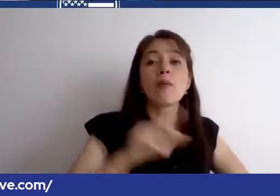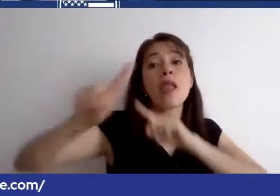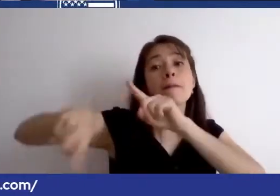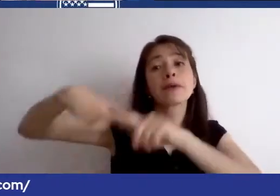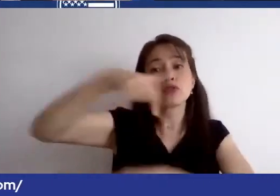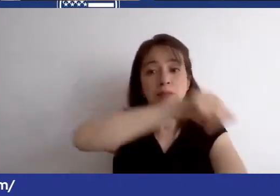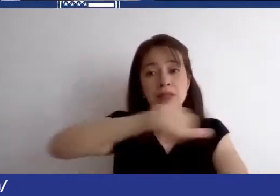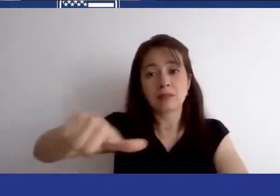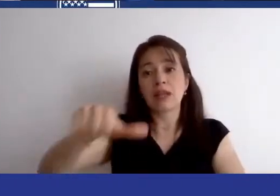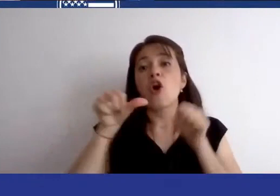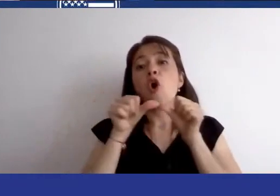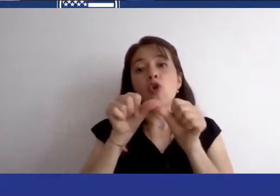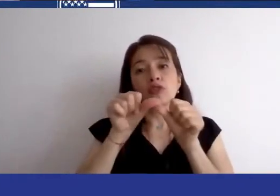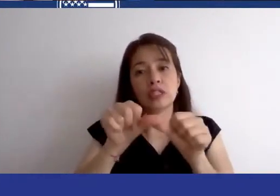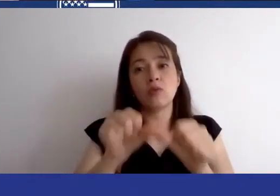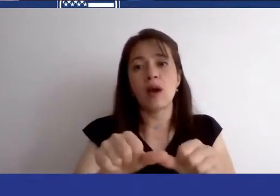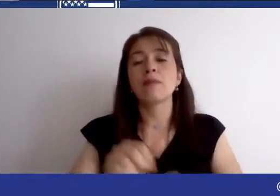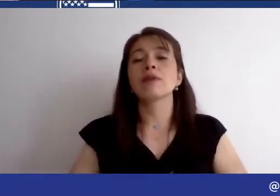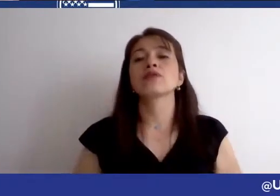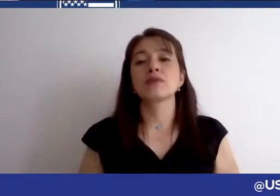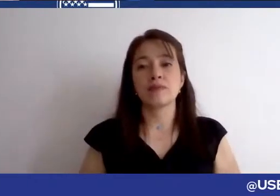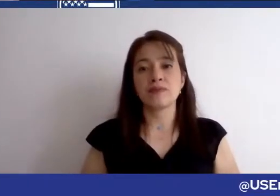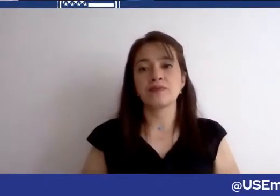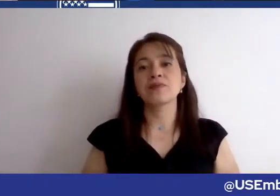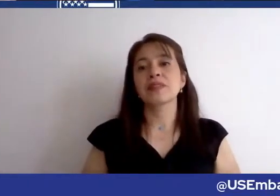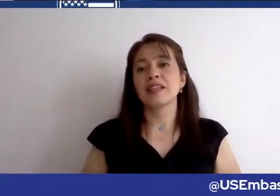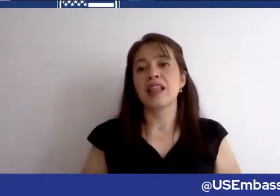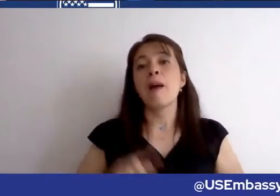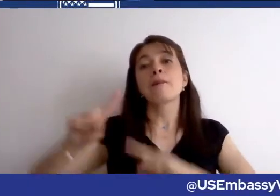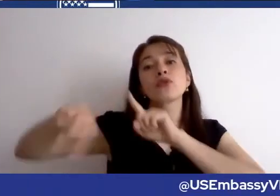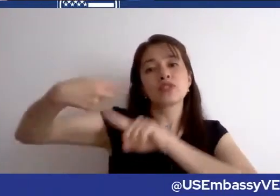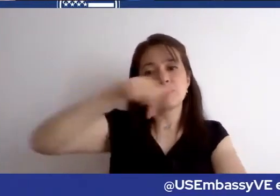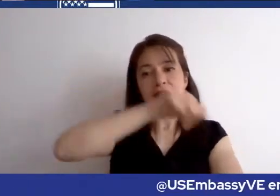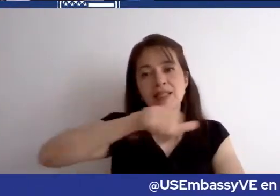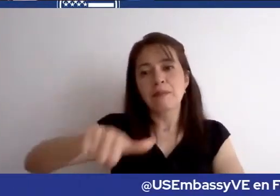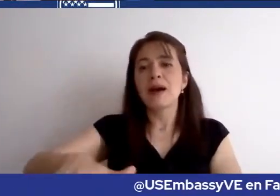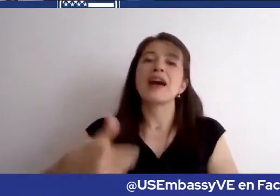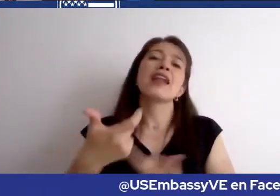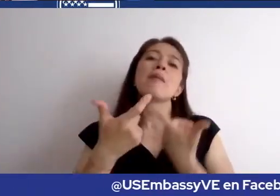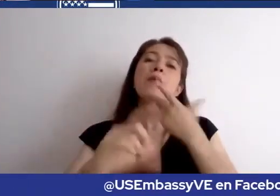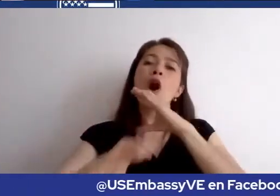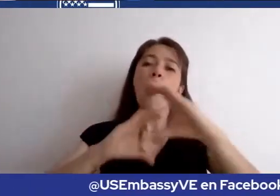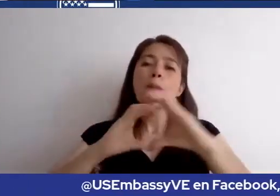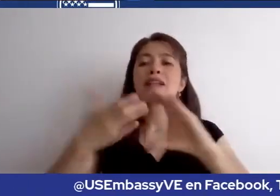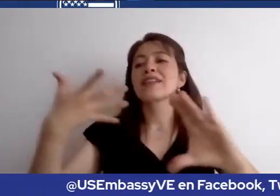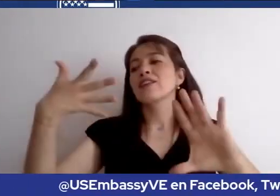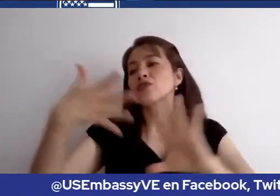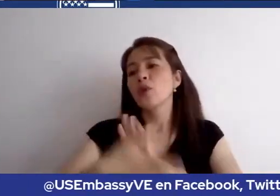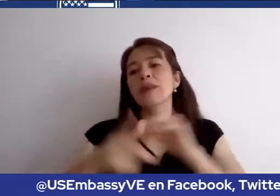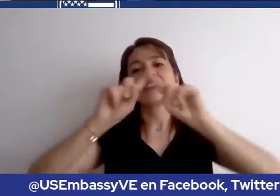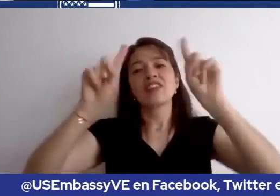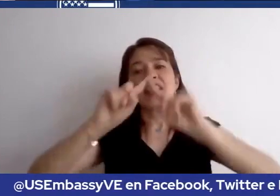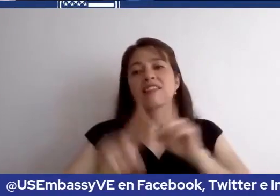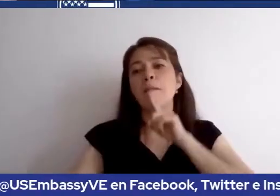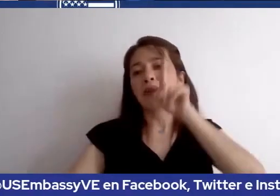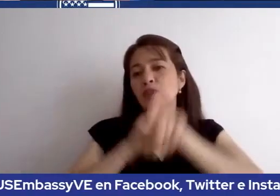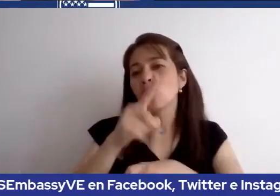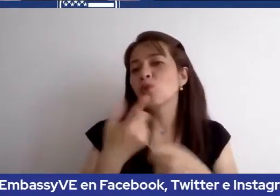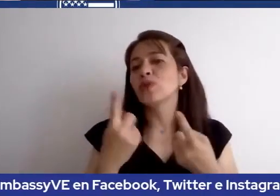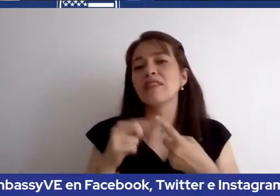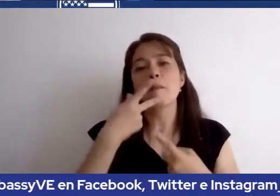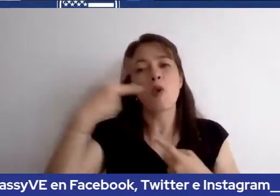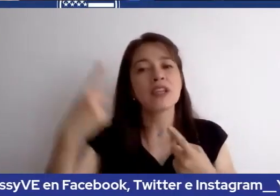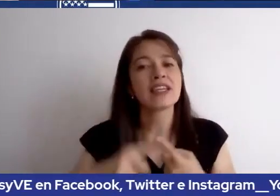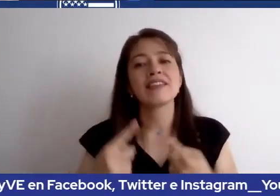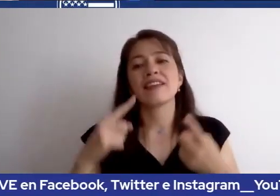También le damos la bienvenida a las preguntas políticas difíciles de rojo rojito de cualquier persona que